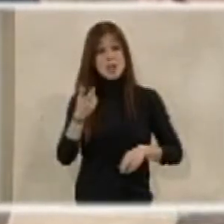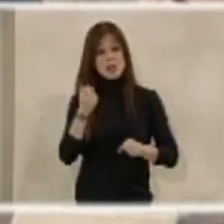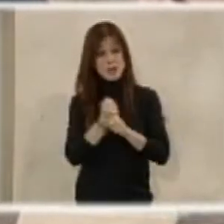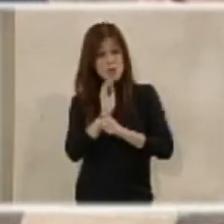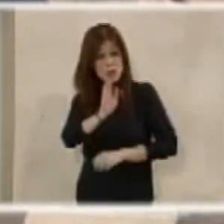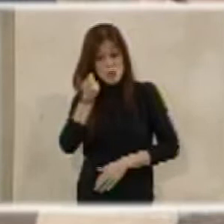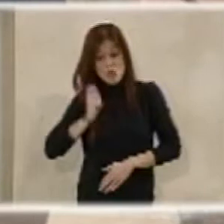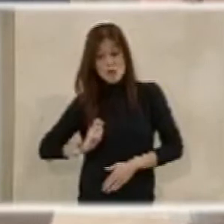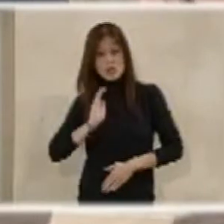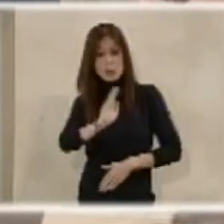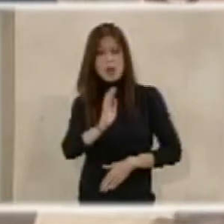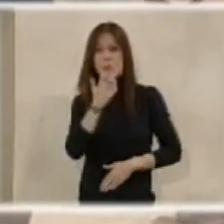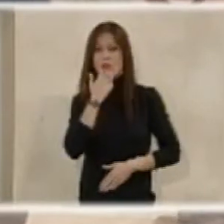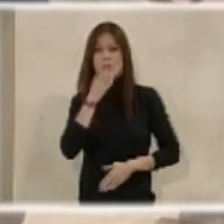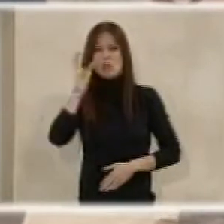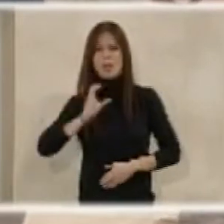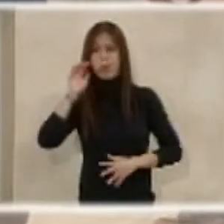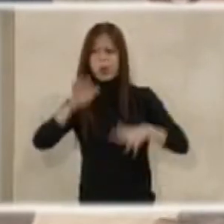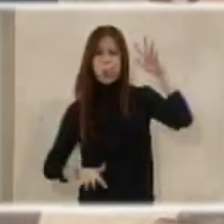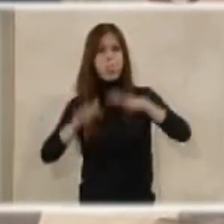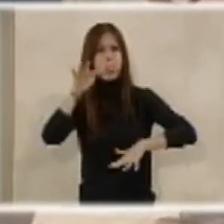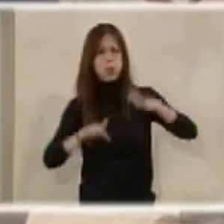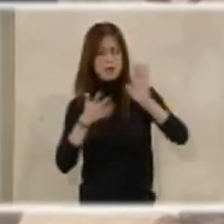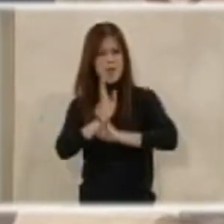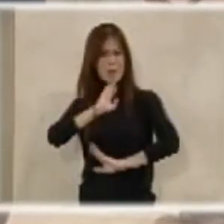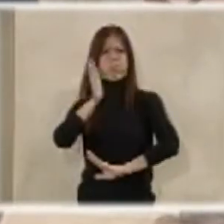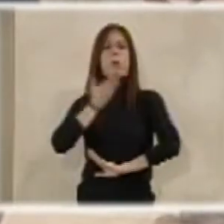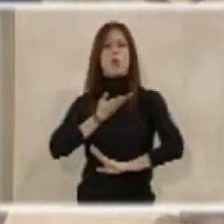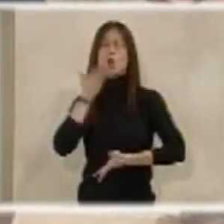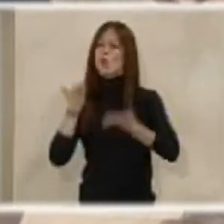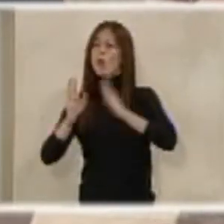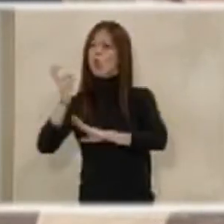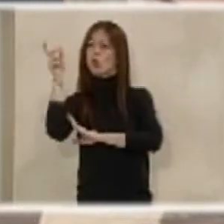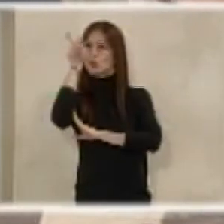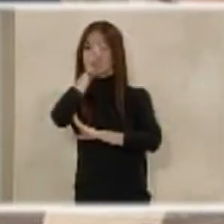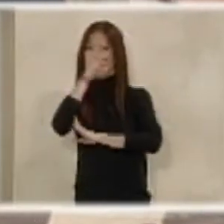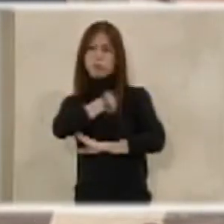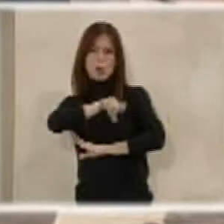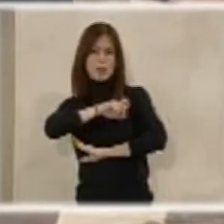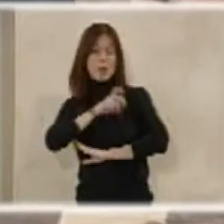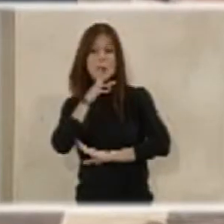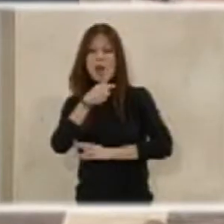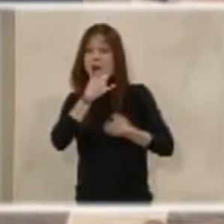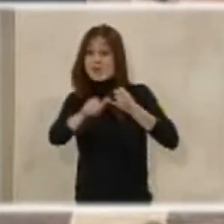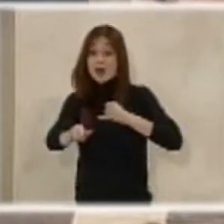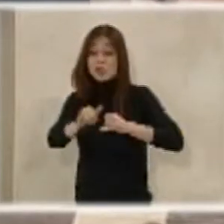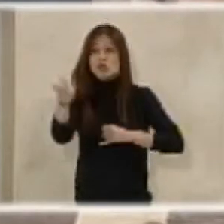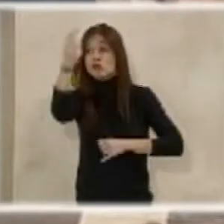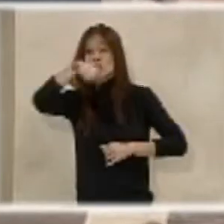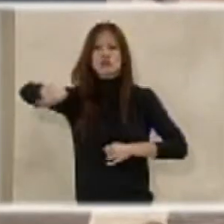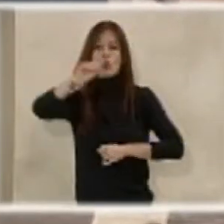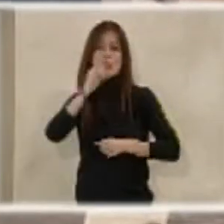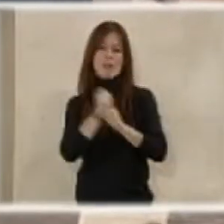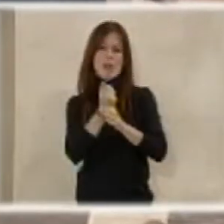resiente, lógicamente, cuando hay unas diferencias salariales respecto al resto de policías, puesto que todos son policías.